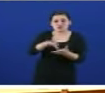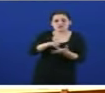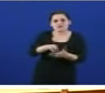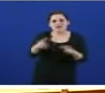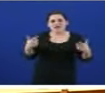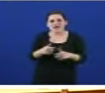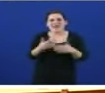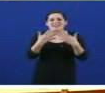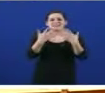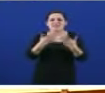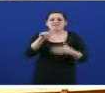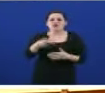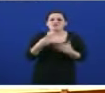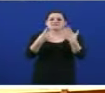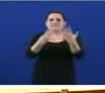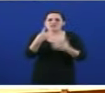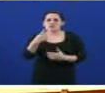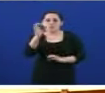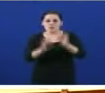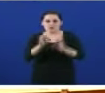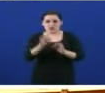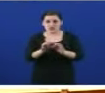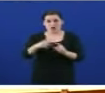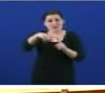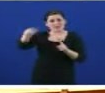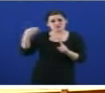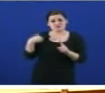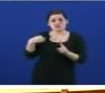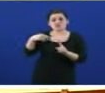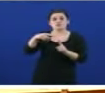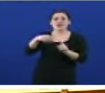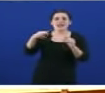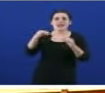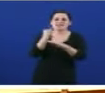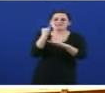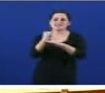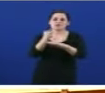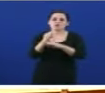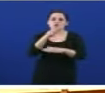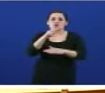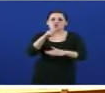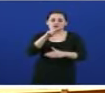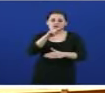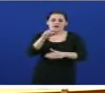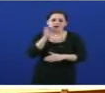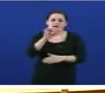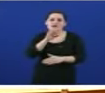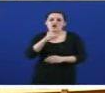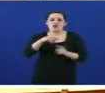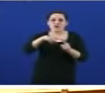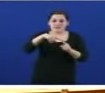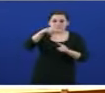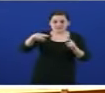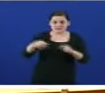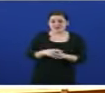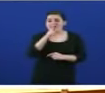reducción do 10,71%. Son datos do Instituto Galego de Estadística, non son datos do Bloque Nacionalista Galego. Hai un